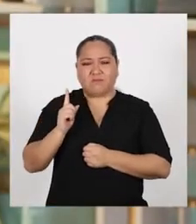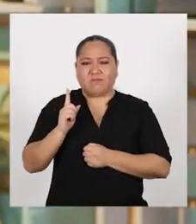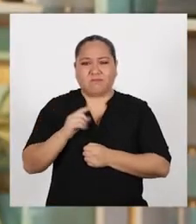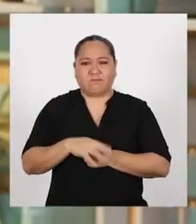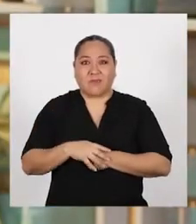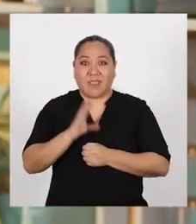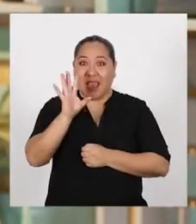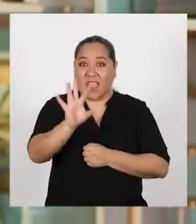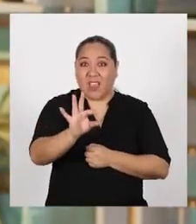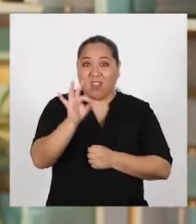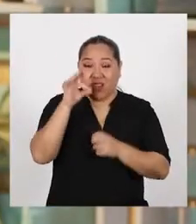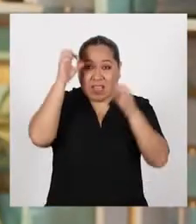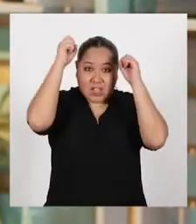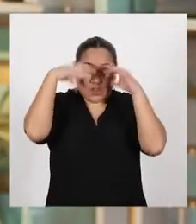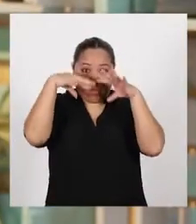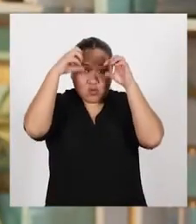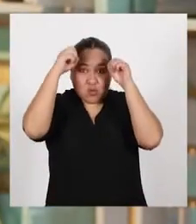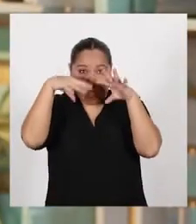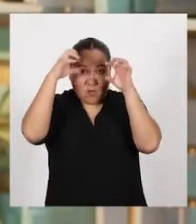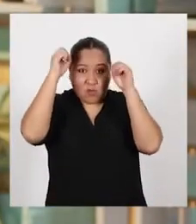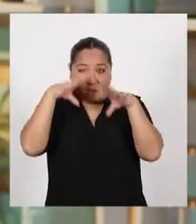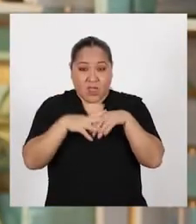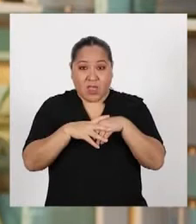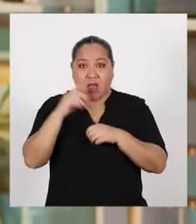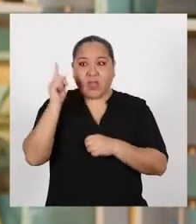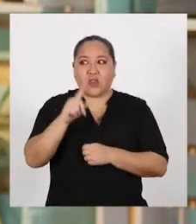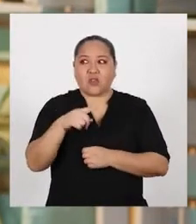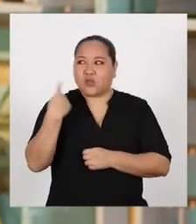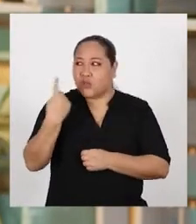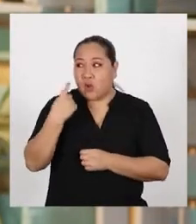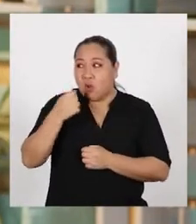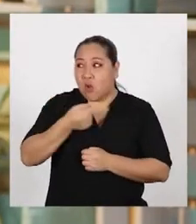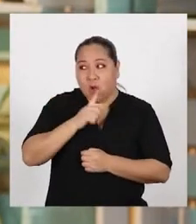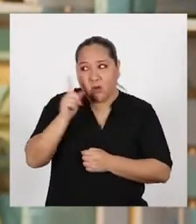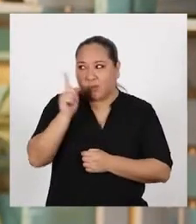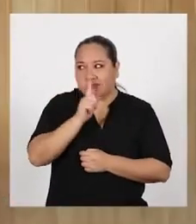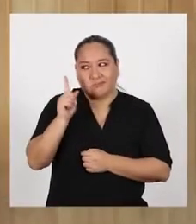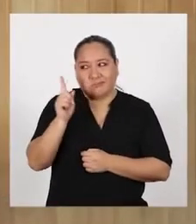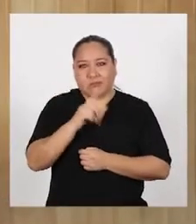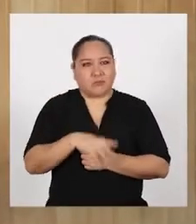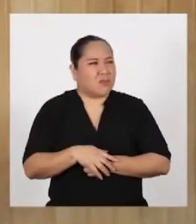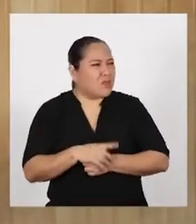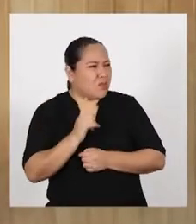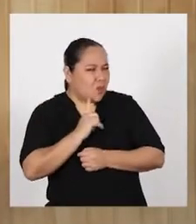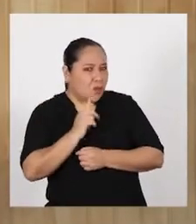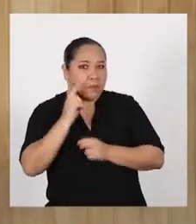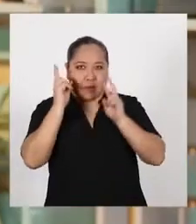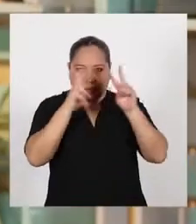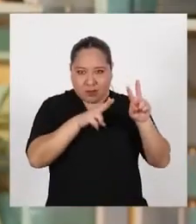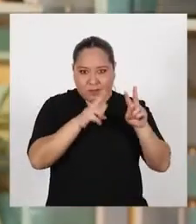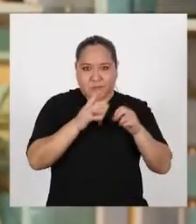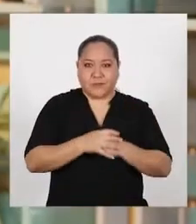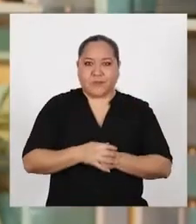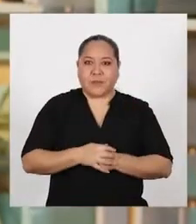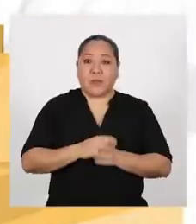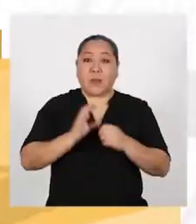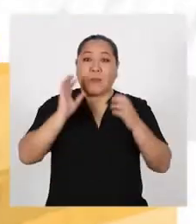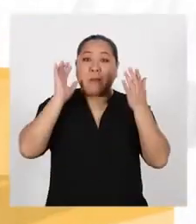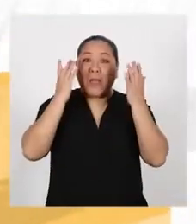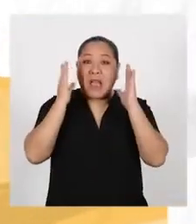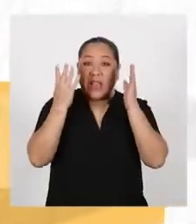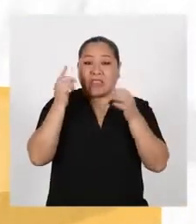esta vez Encontré que la lluvia que cae a veces no es solo agua ¿No? Mira esto